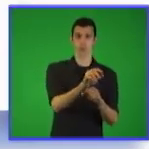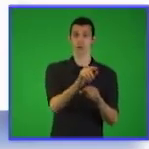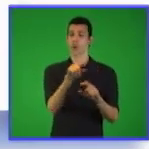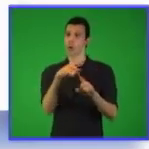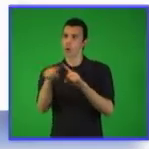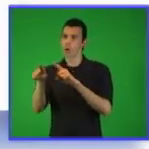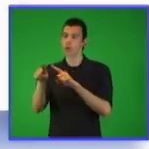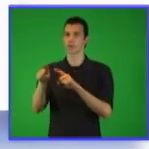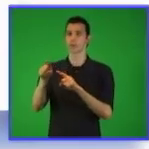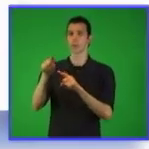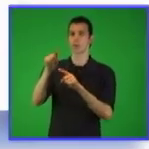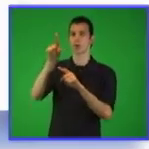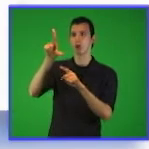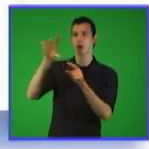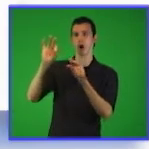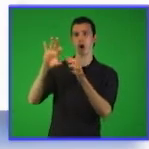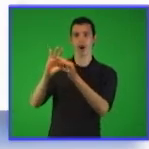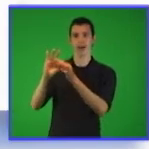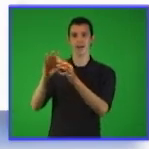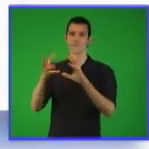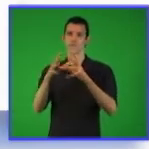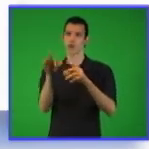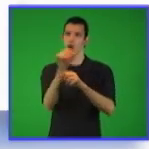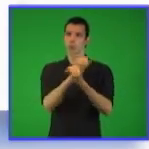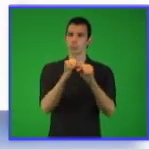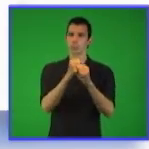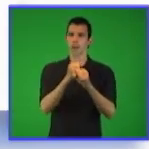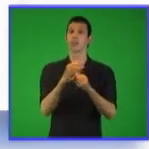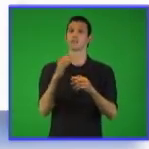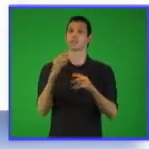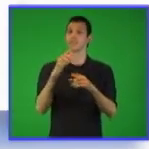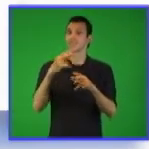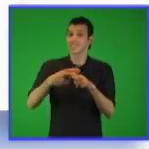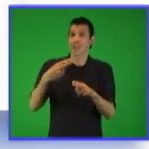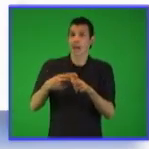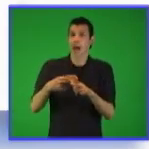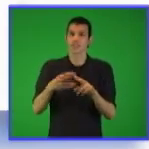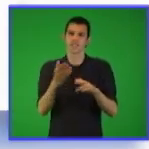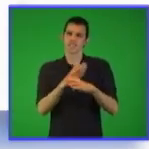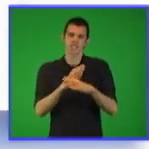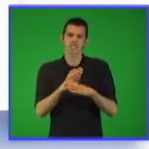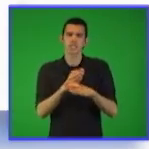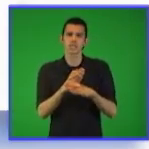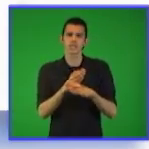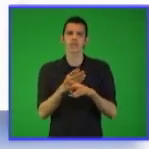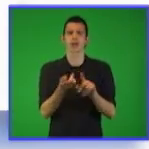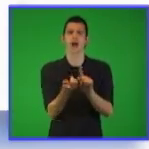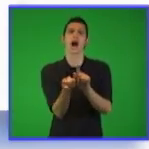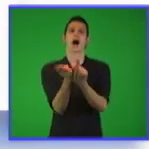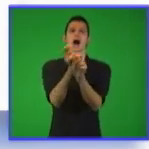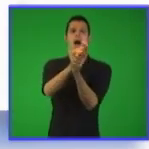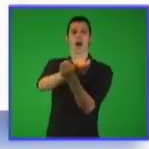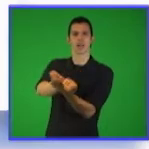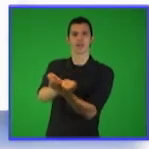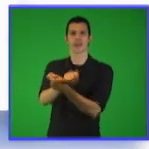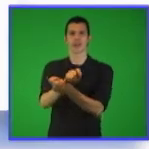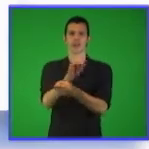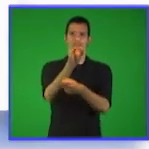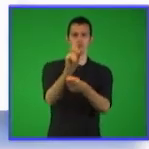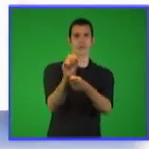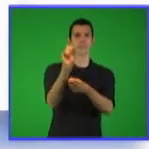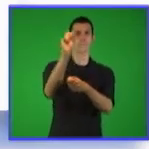son operaciones inversas de la potenciación. Entendiéndose esta última